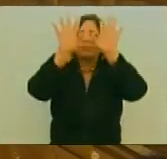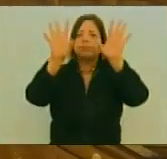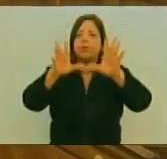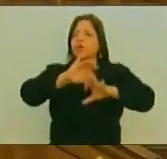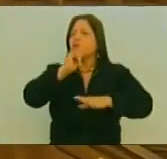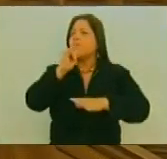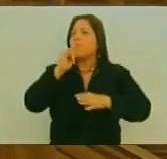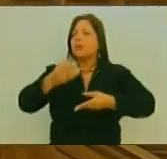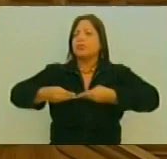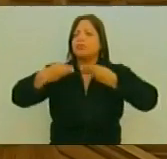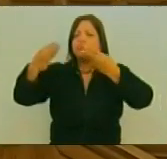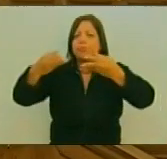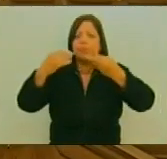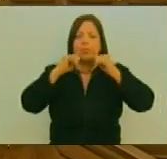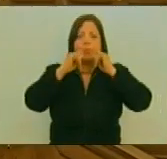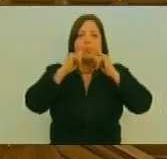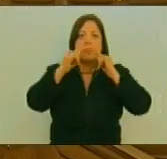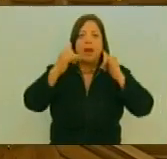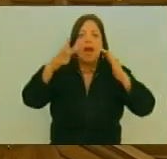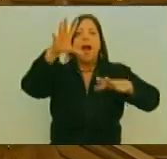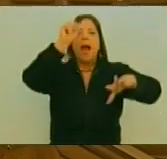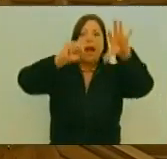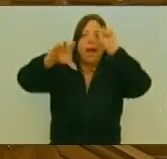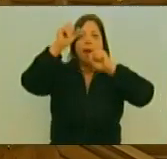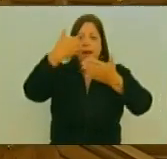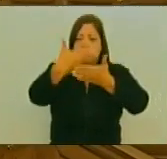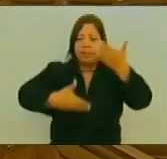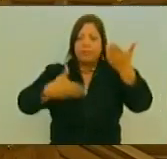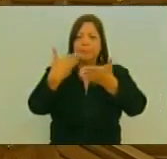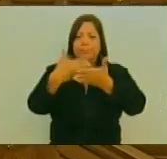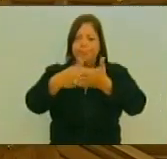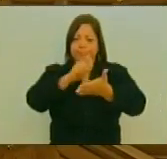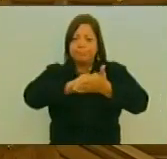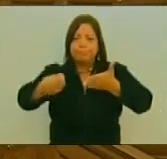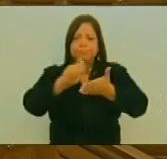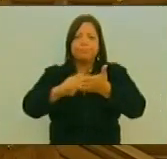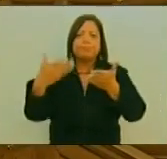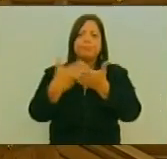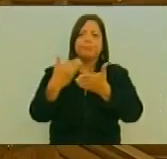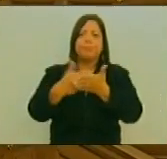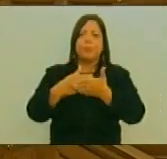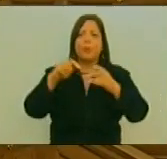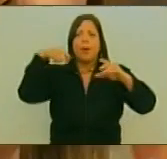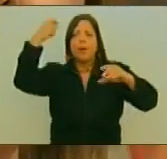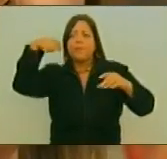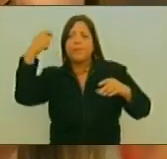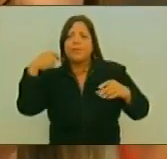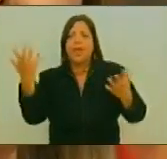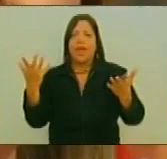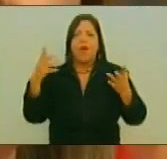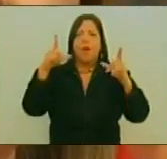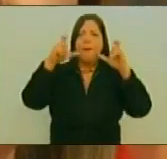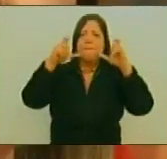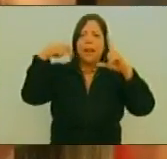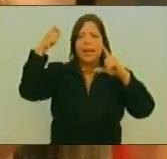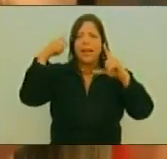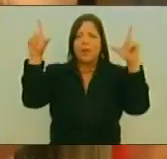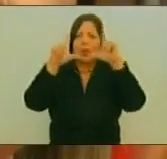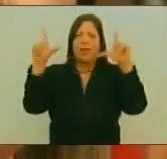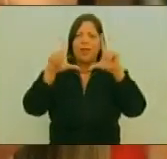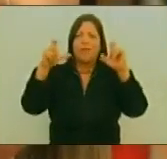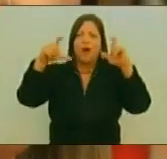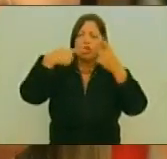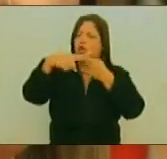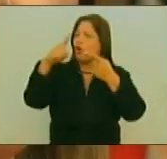Toda La Información Necesaria Con Documentos Escritos Documentales Videos Películas Etcétera